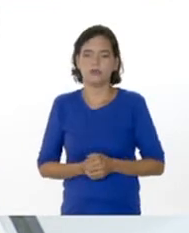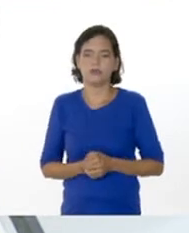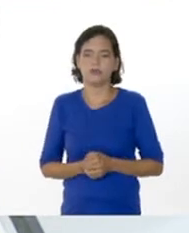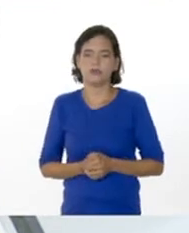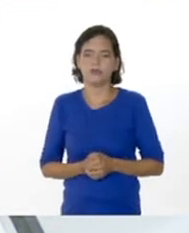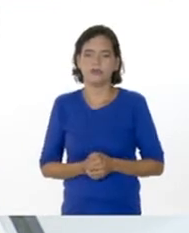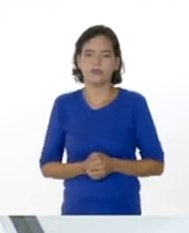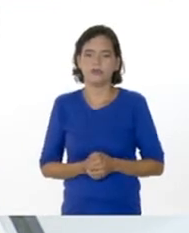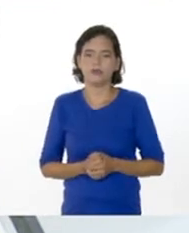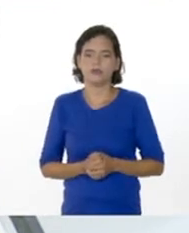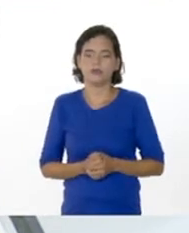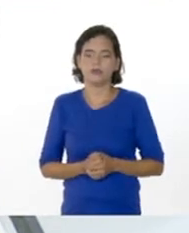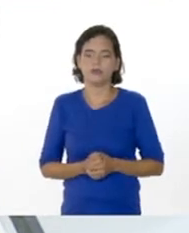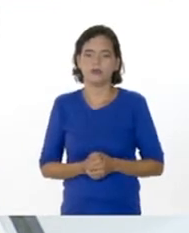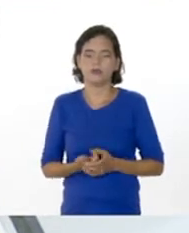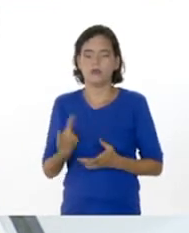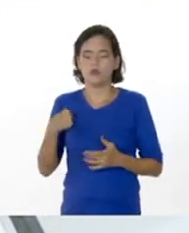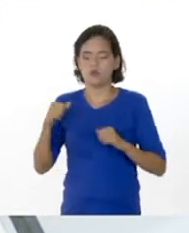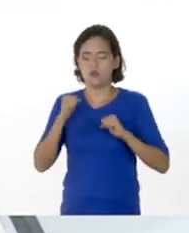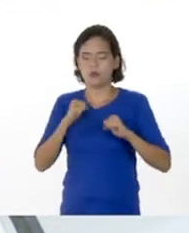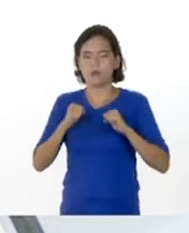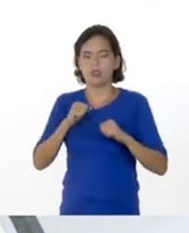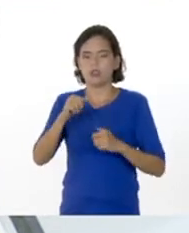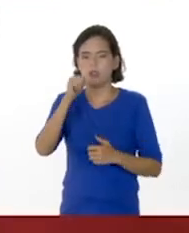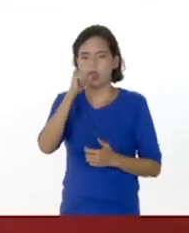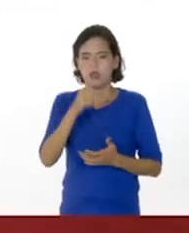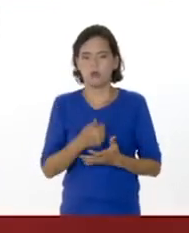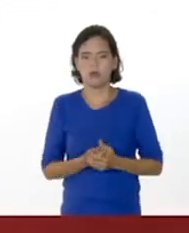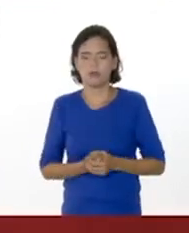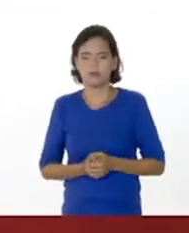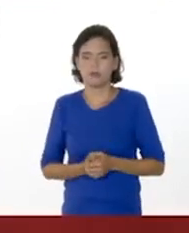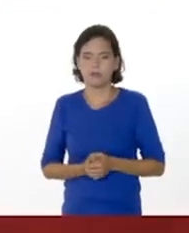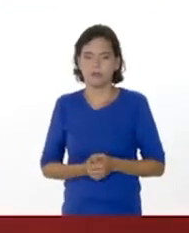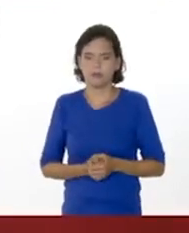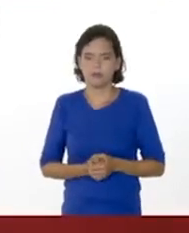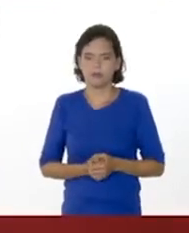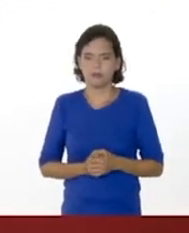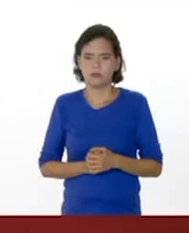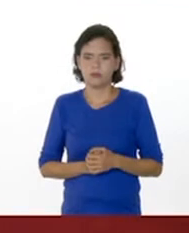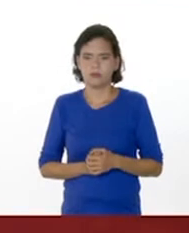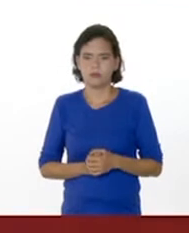este envase, y acá tengo un movimiento de agua. Yo los voy a